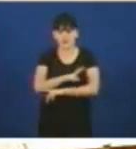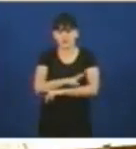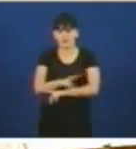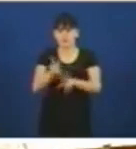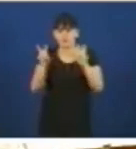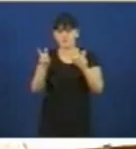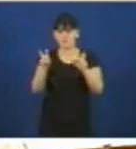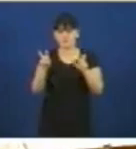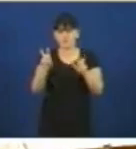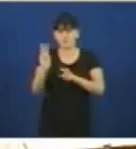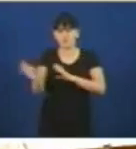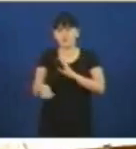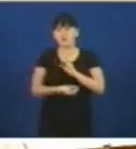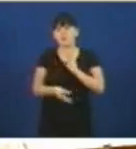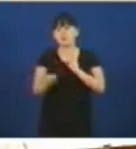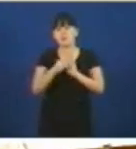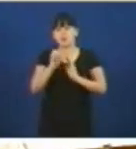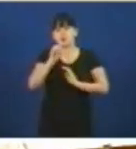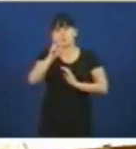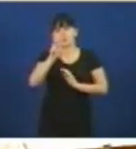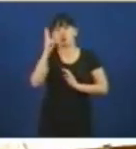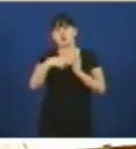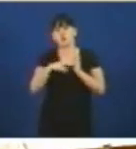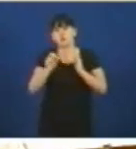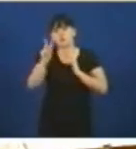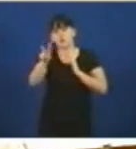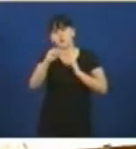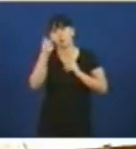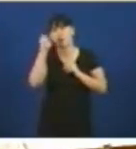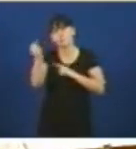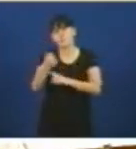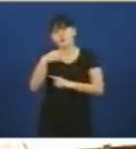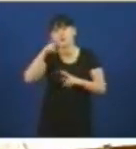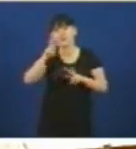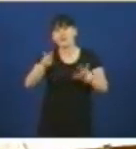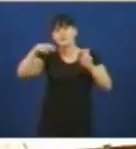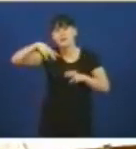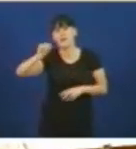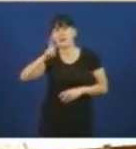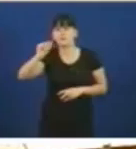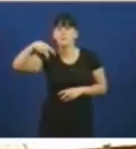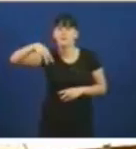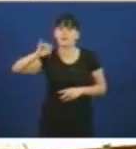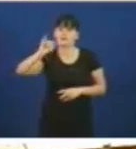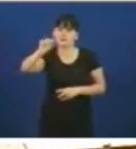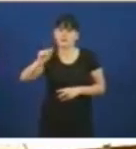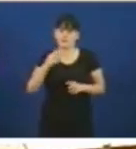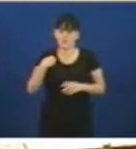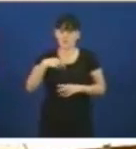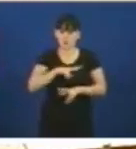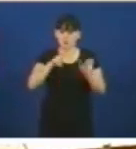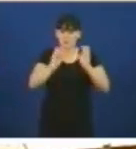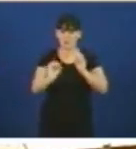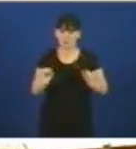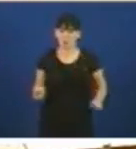Alcoa Real Decreto 13 2012 non lle fai caso no tema de avante orzamento do Estado que aparecen por cuestións oficiais publicadas